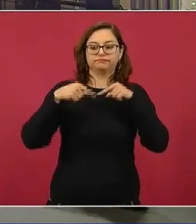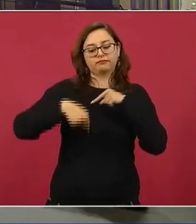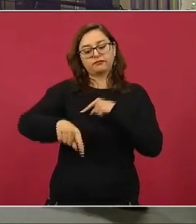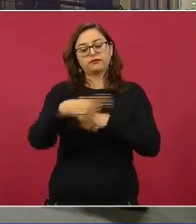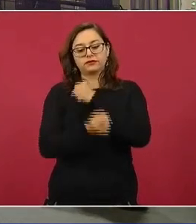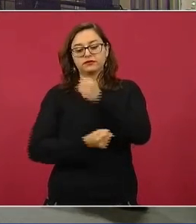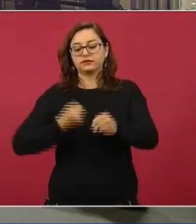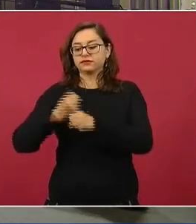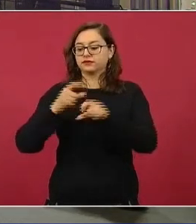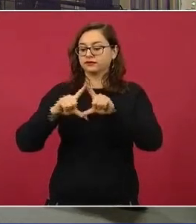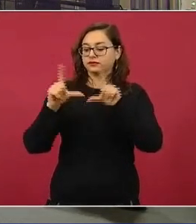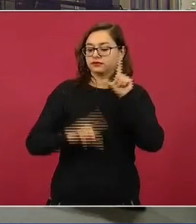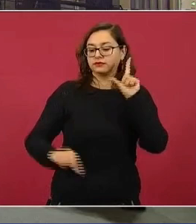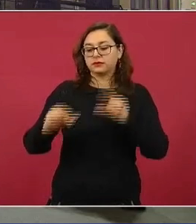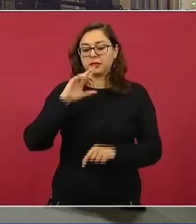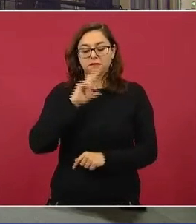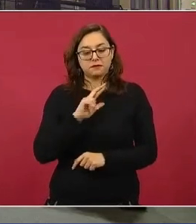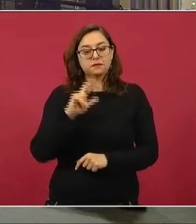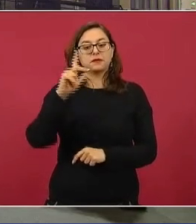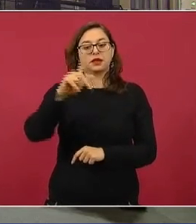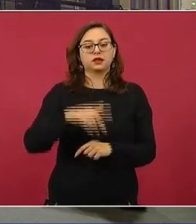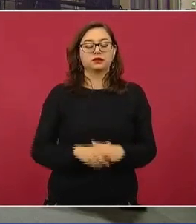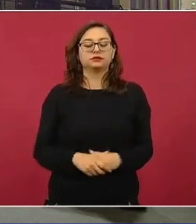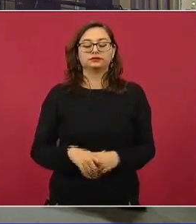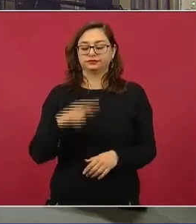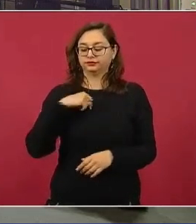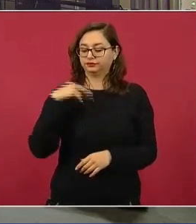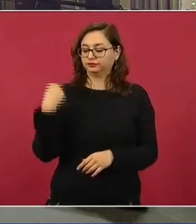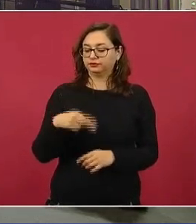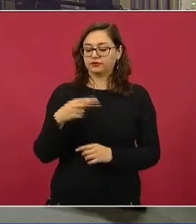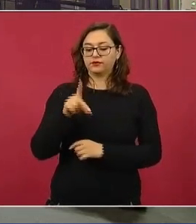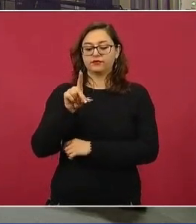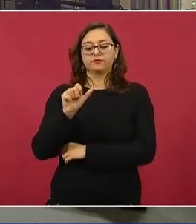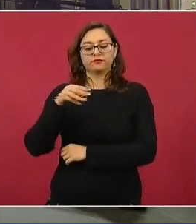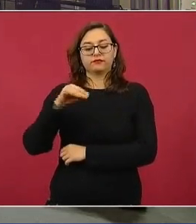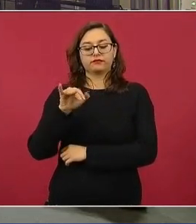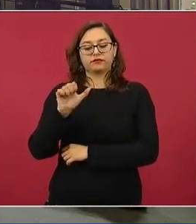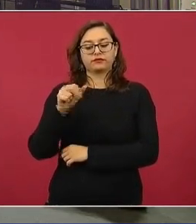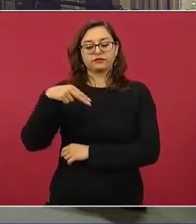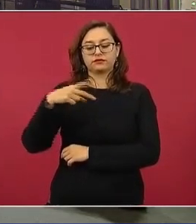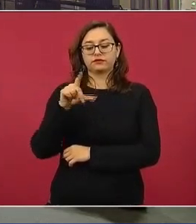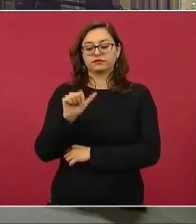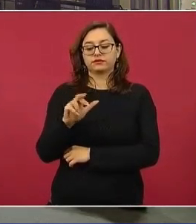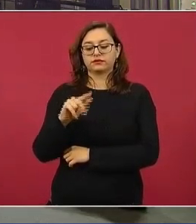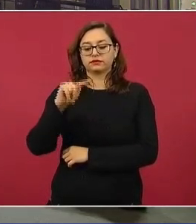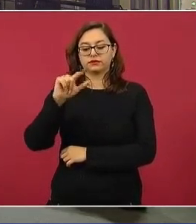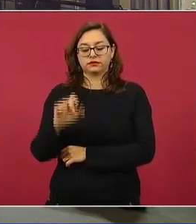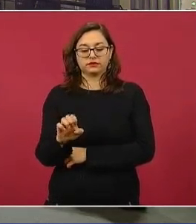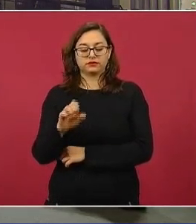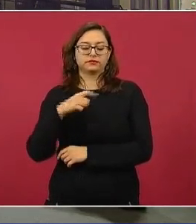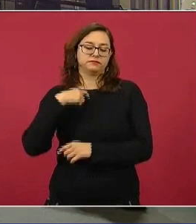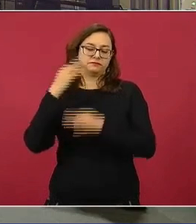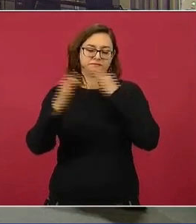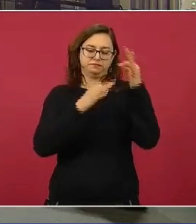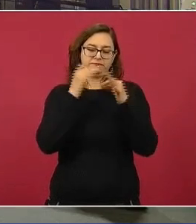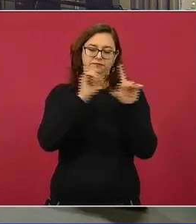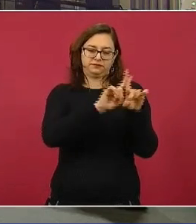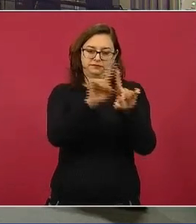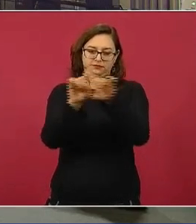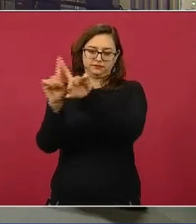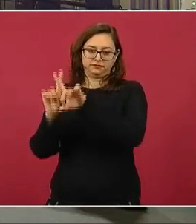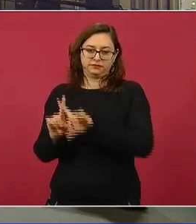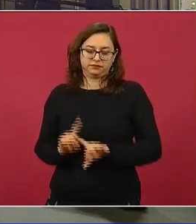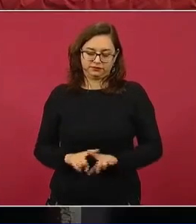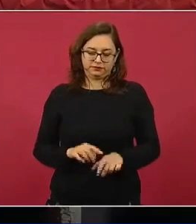los mejores deseos. Demián Duarte, del Sonora Power, Radio Sonora Telemax. Y bueno, señor presidente, una